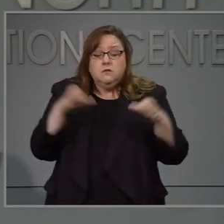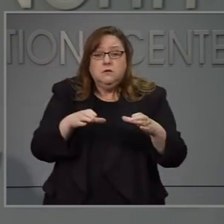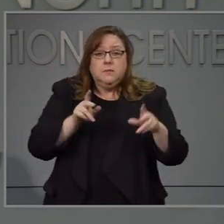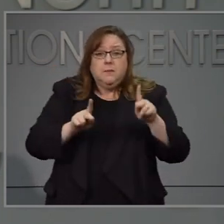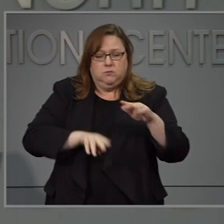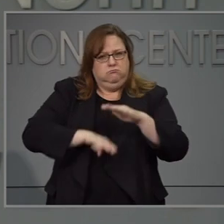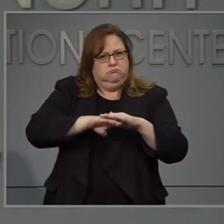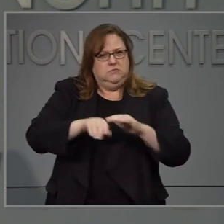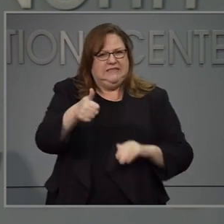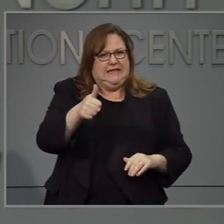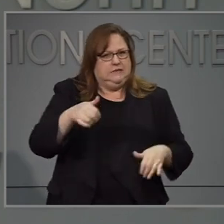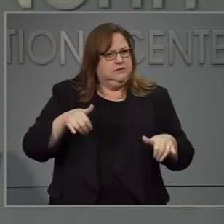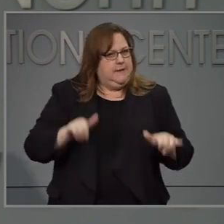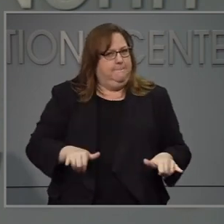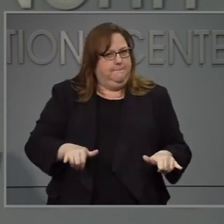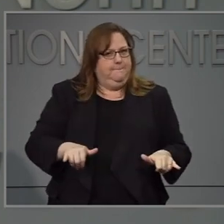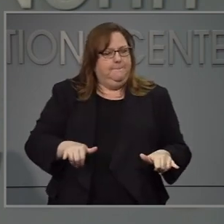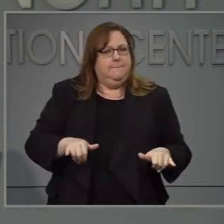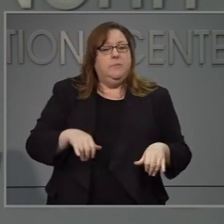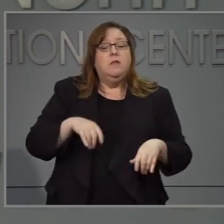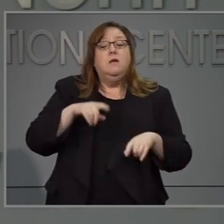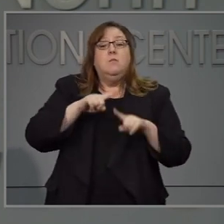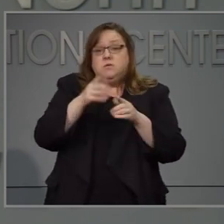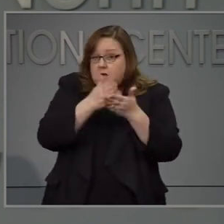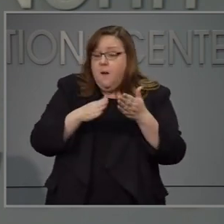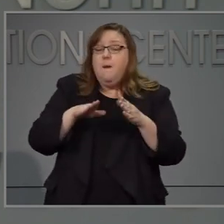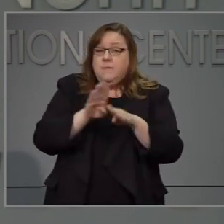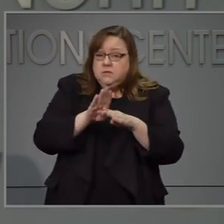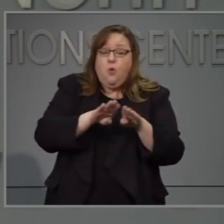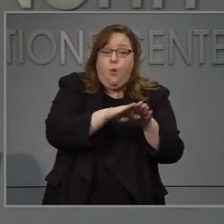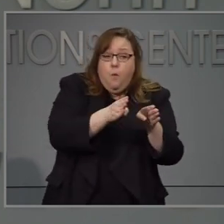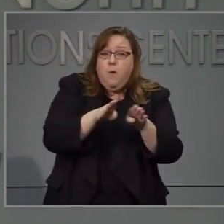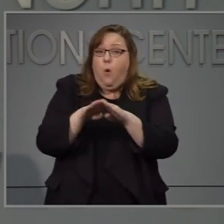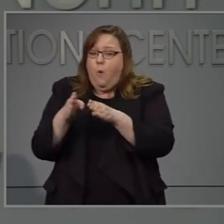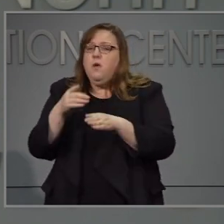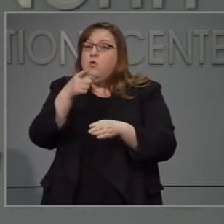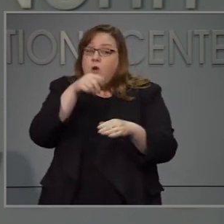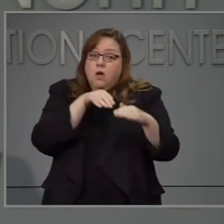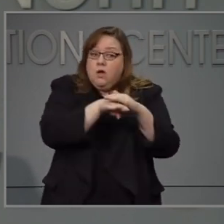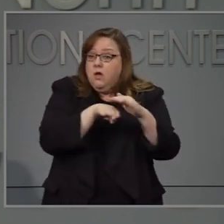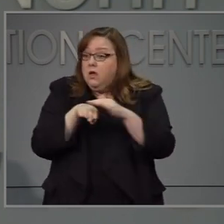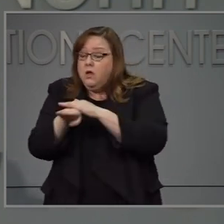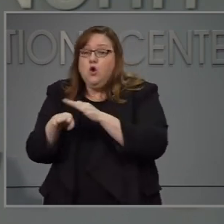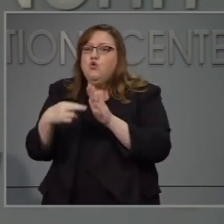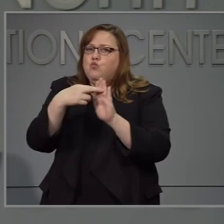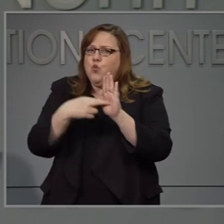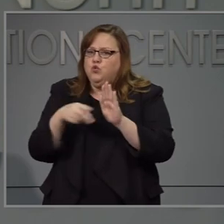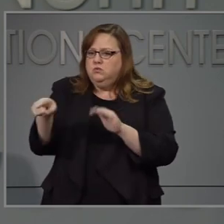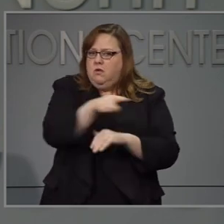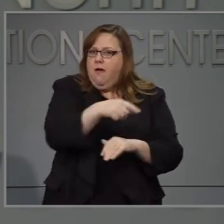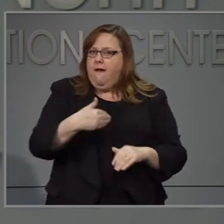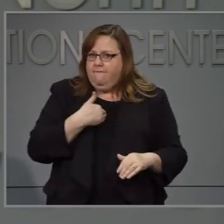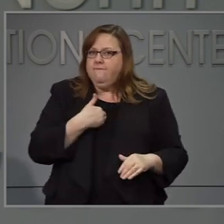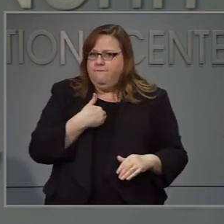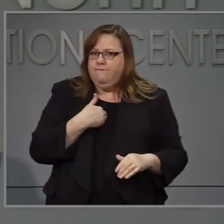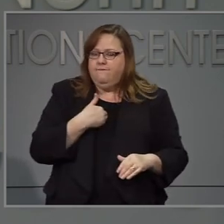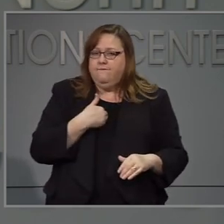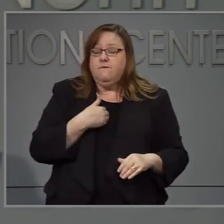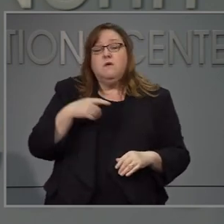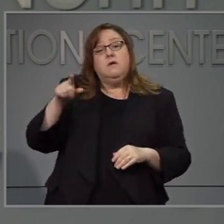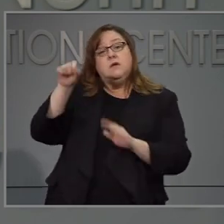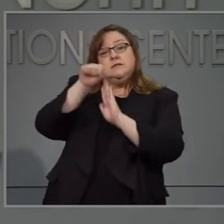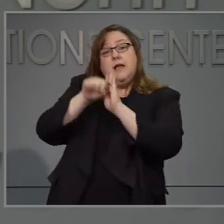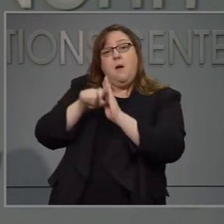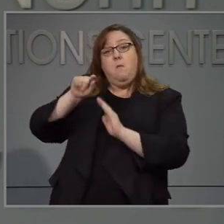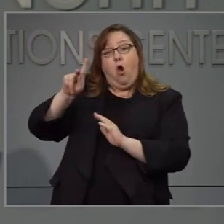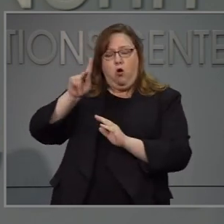diez personas sigue vigente y ahora más negocios pueden abrir y más personas pueden ir a estos también